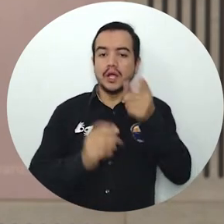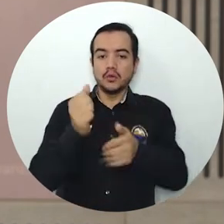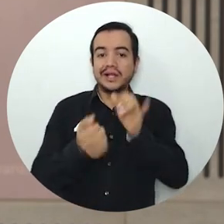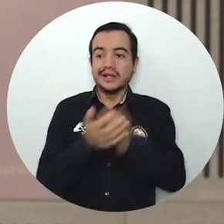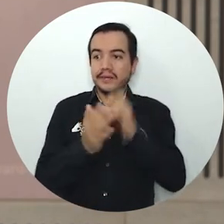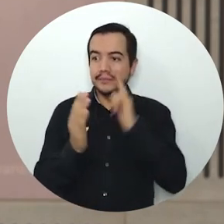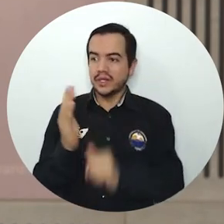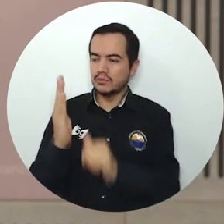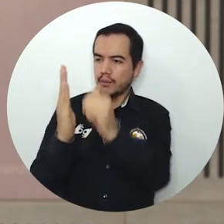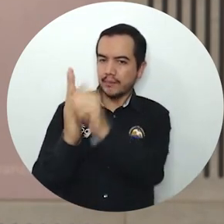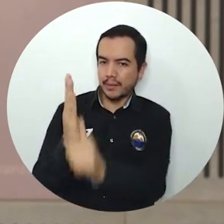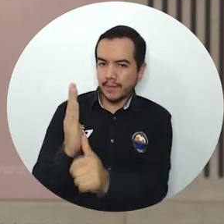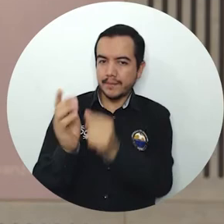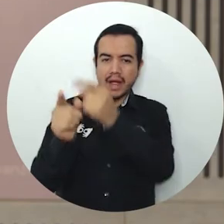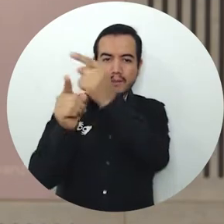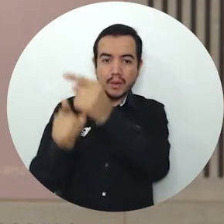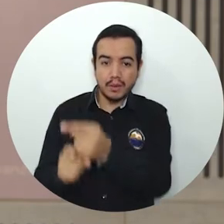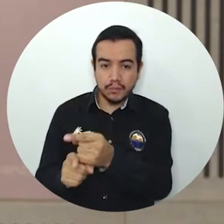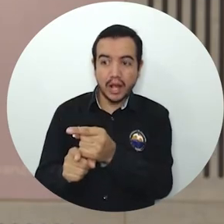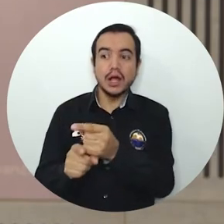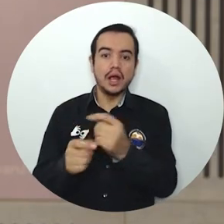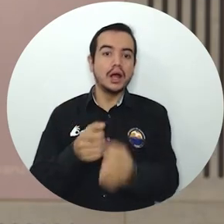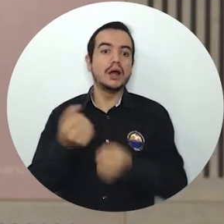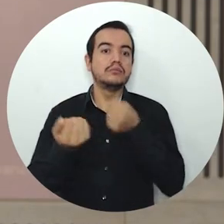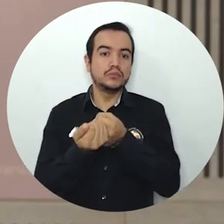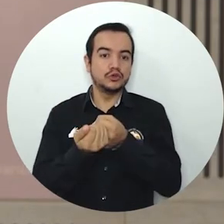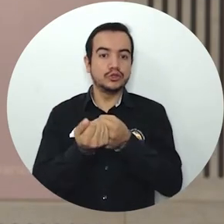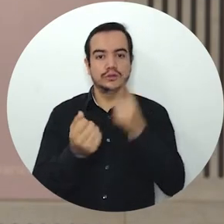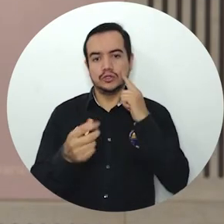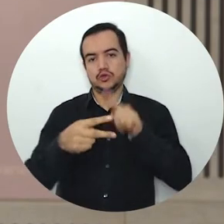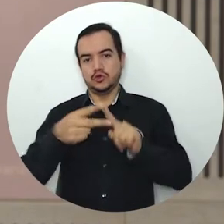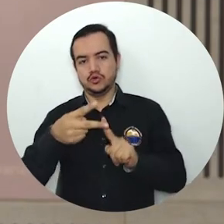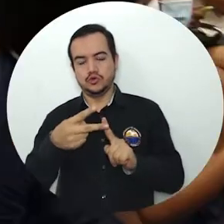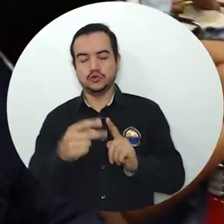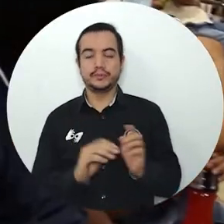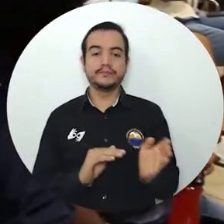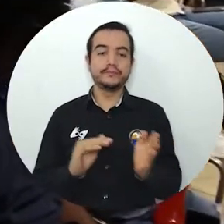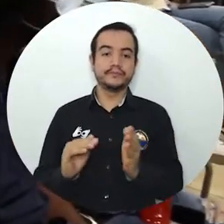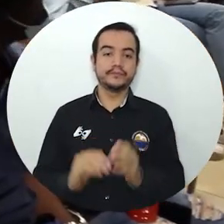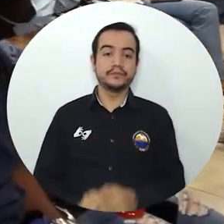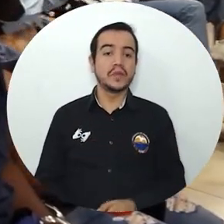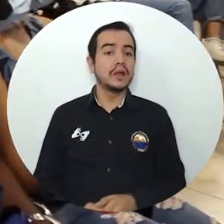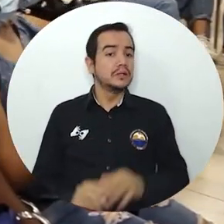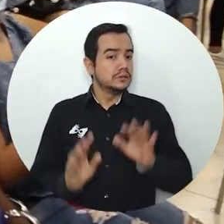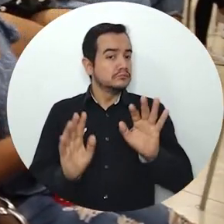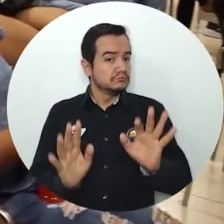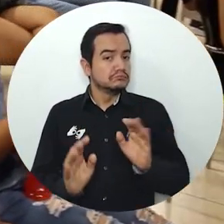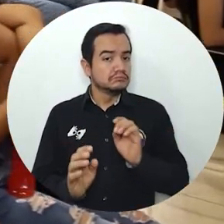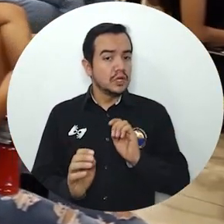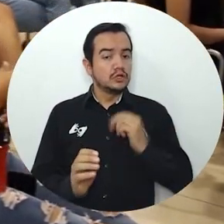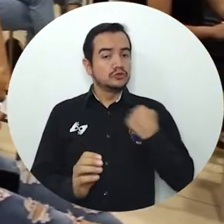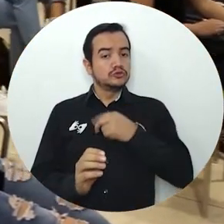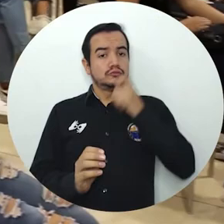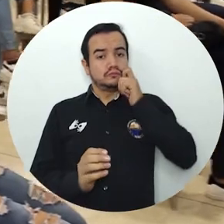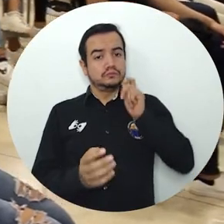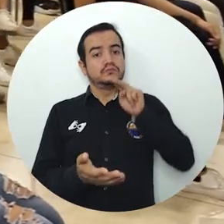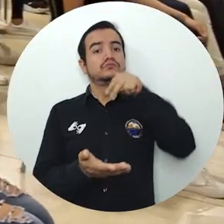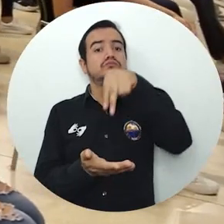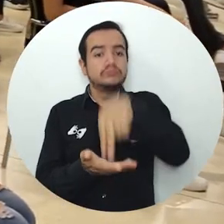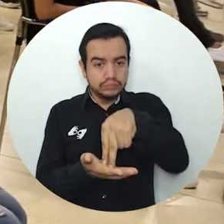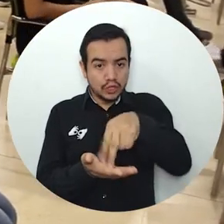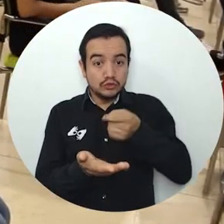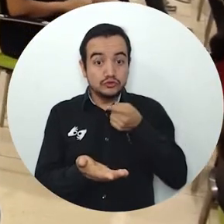Uni Magdalena Comprometida 2030 como del Plan de Gobierno por una universidad más incluyente e innovadora. Parte del supuesto de que regresemos a la